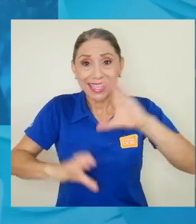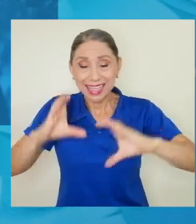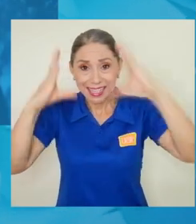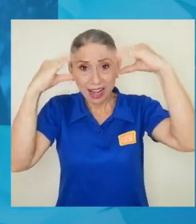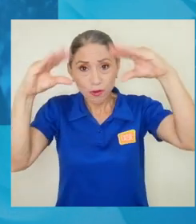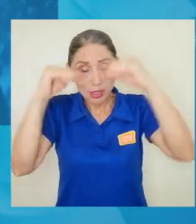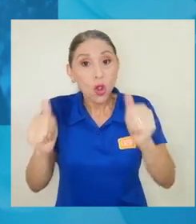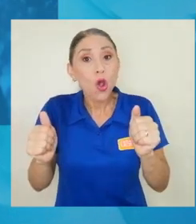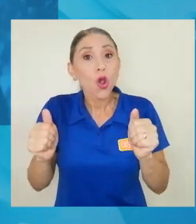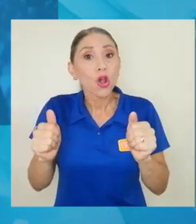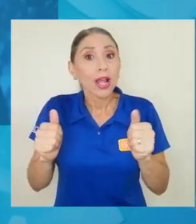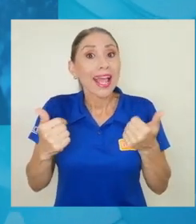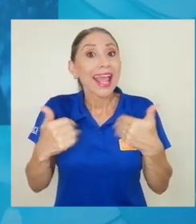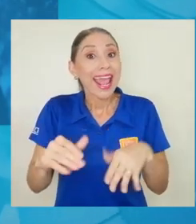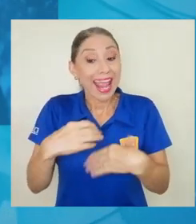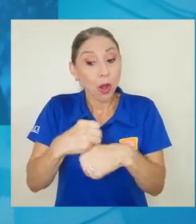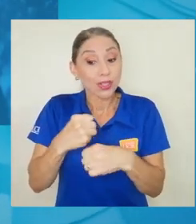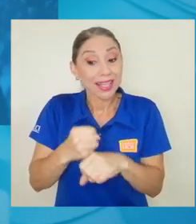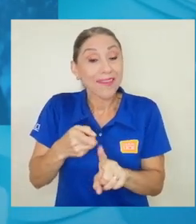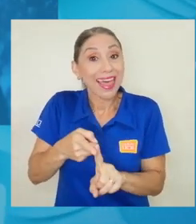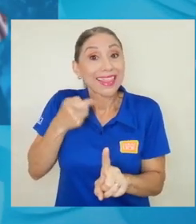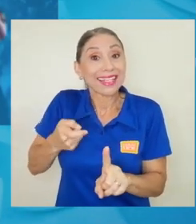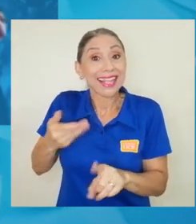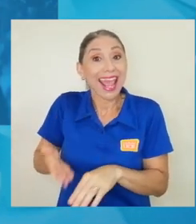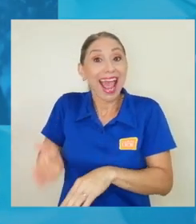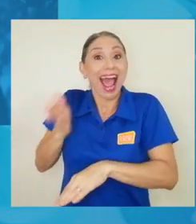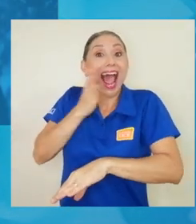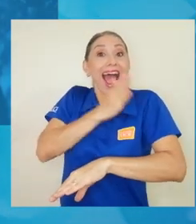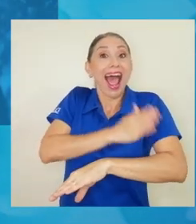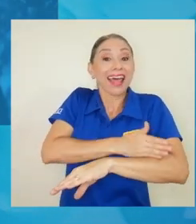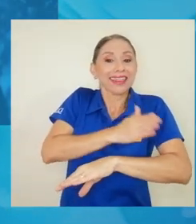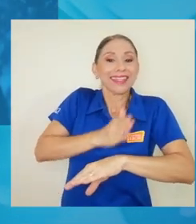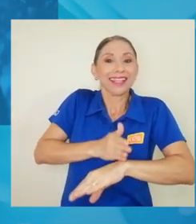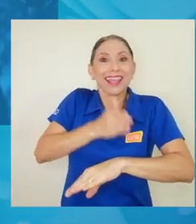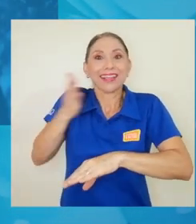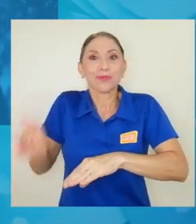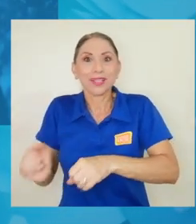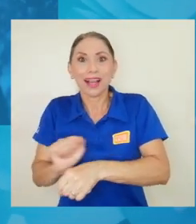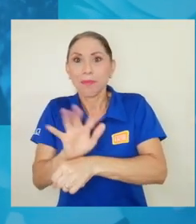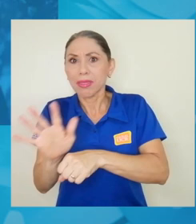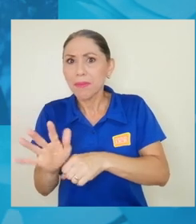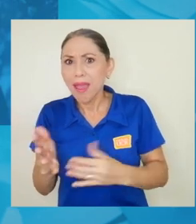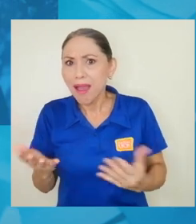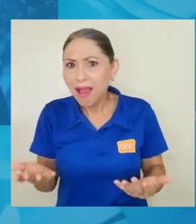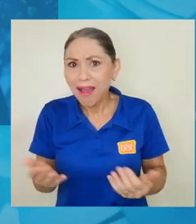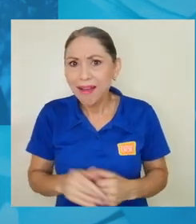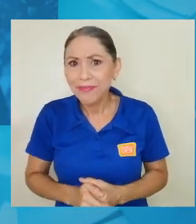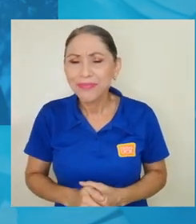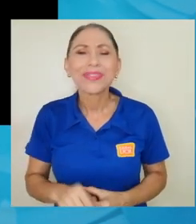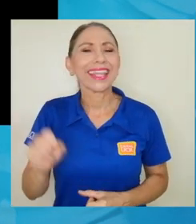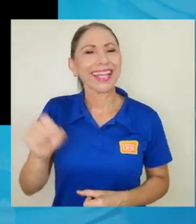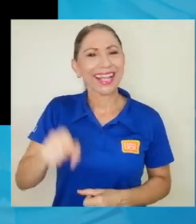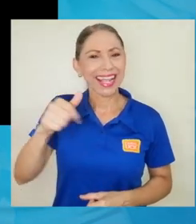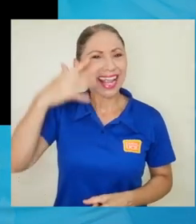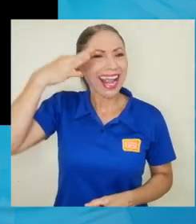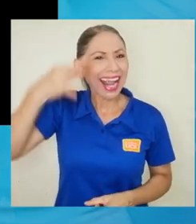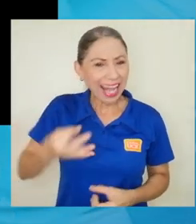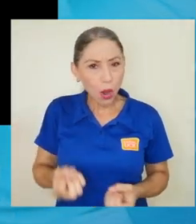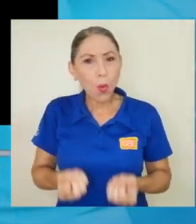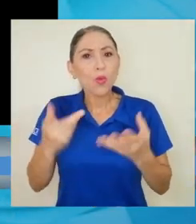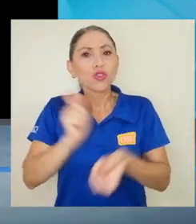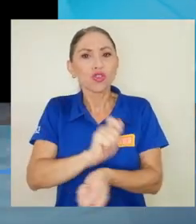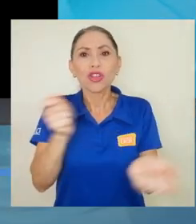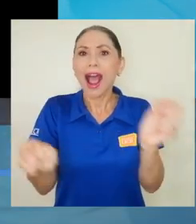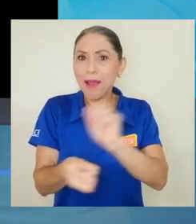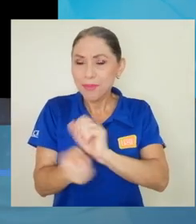ciencias de la información concebida antes de la pandemia y después de la pandemia? Claro, creo que hay muchos